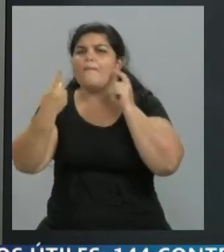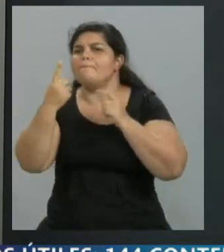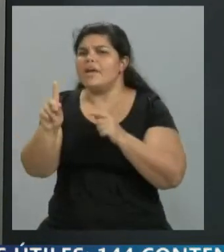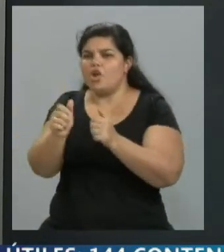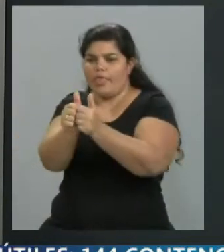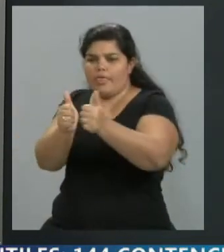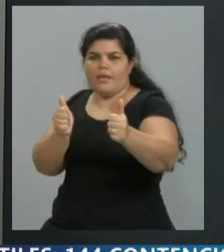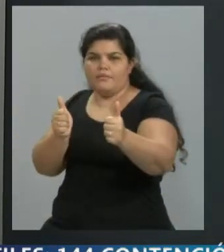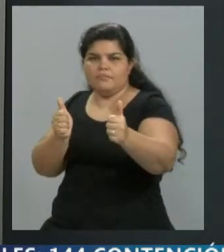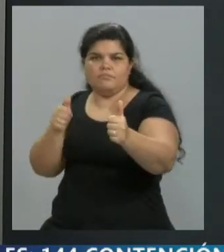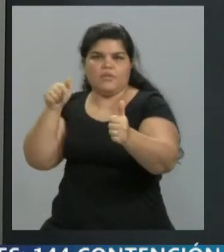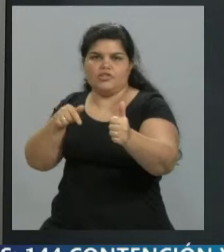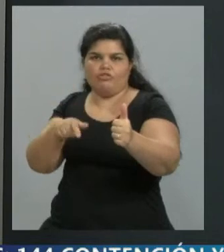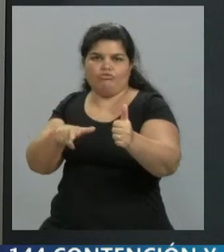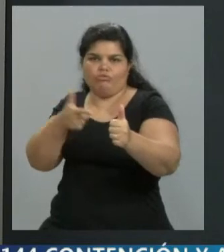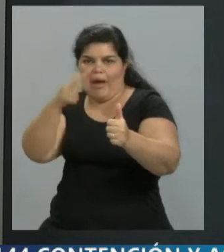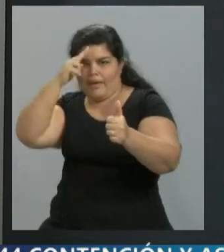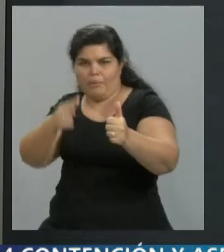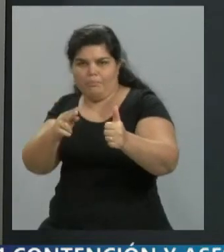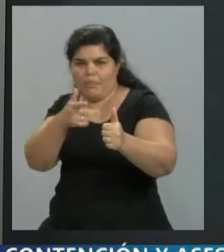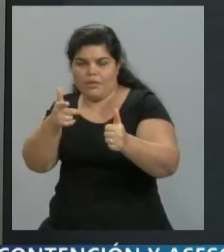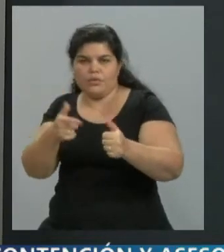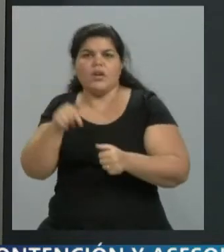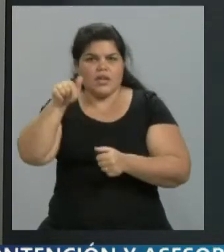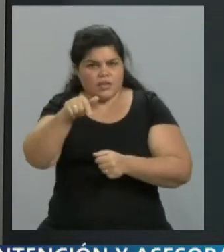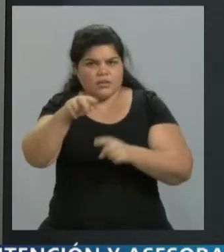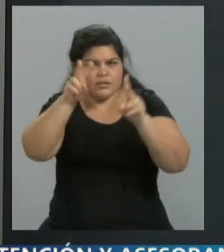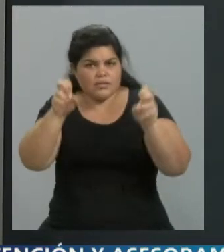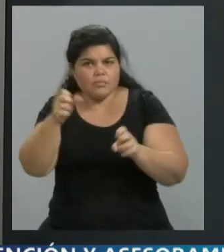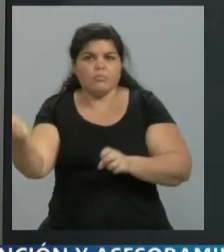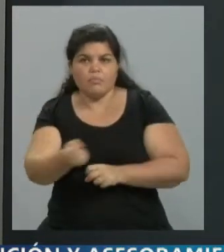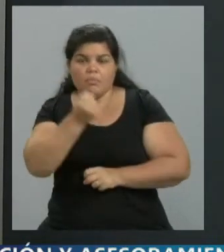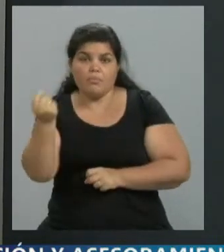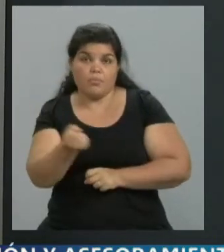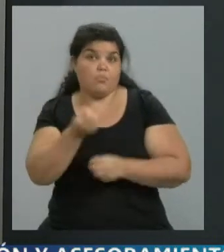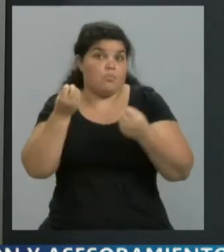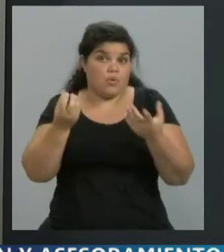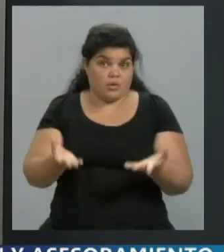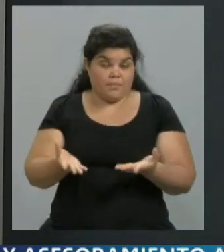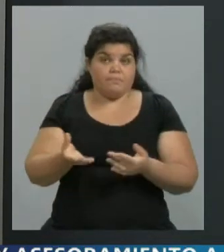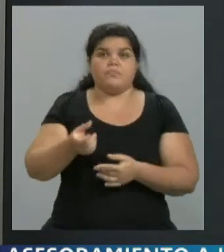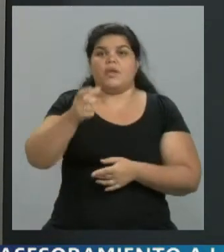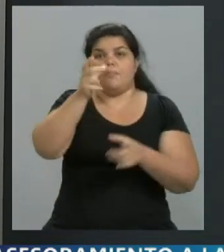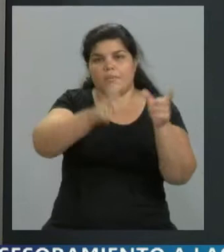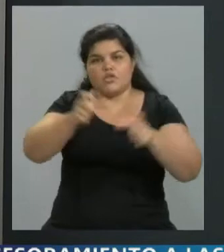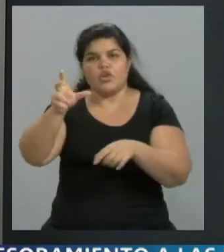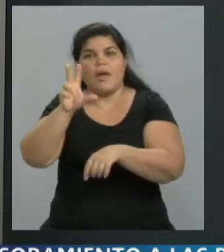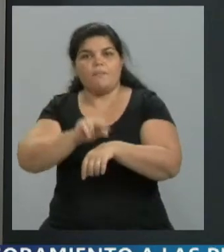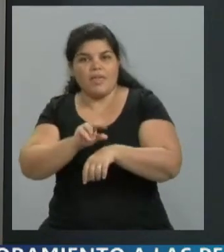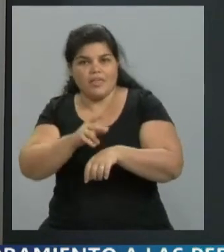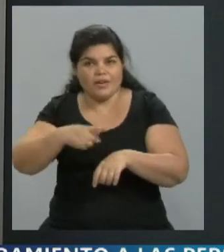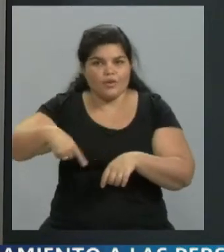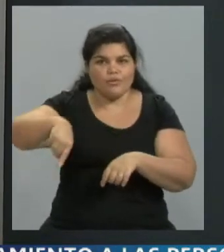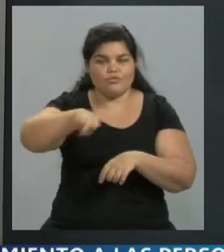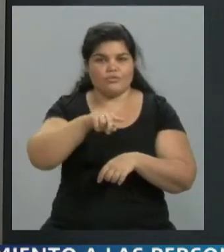distanciamiento social, por ejemplo. ¿Vos sabés qué es importante esto? Porque los profesionales, los médicos, hacen mucho